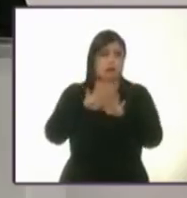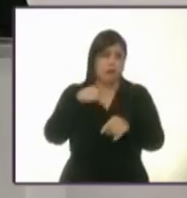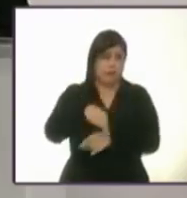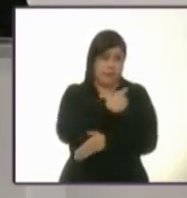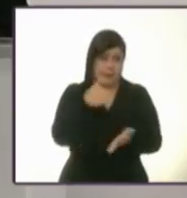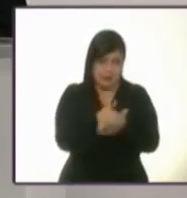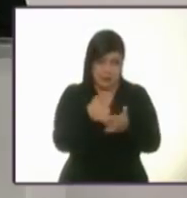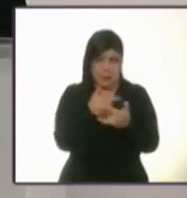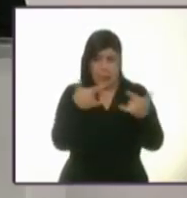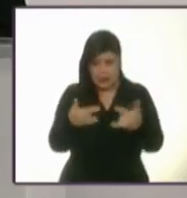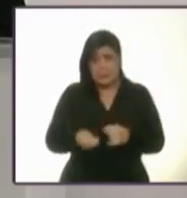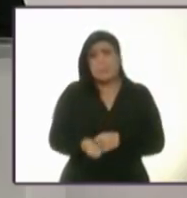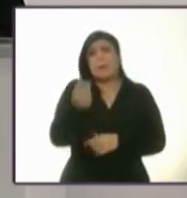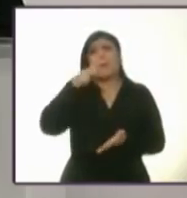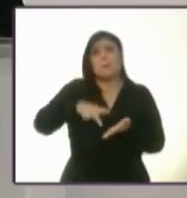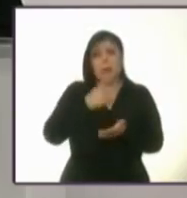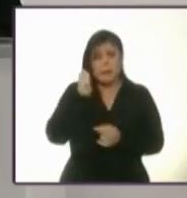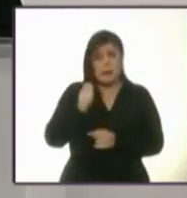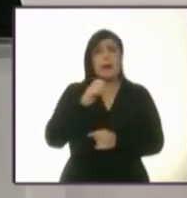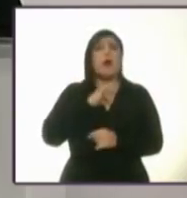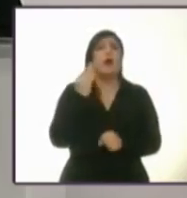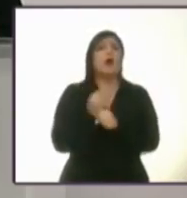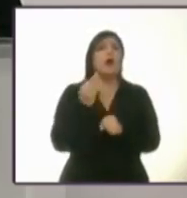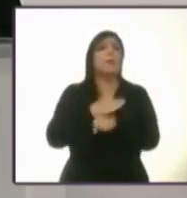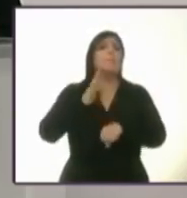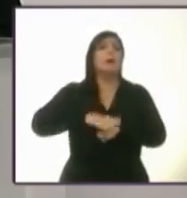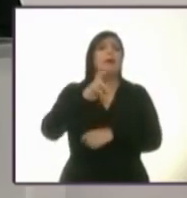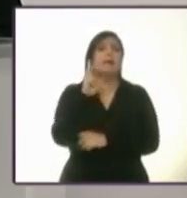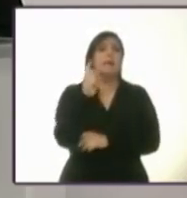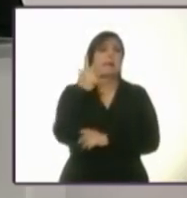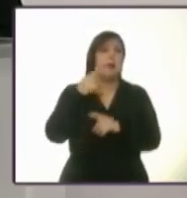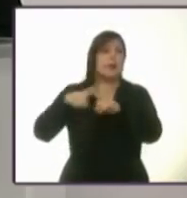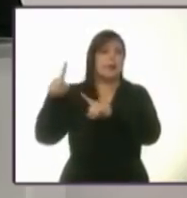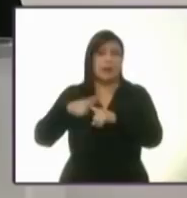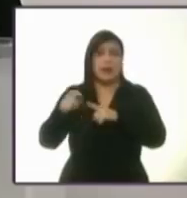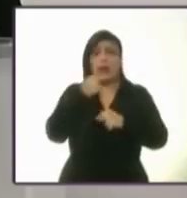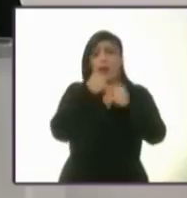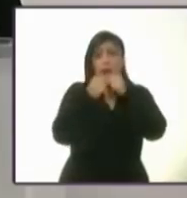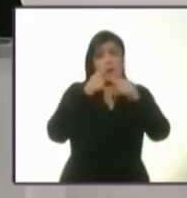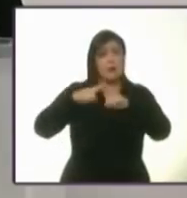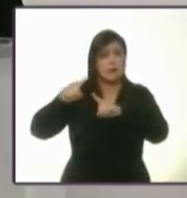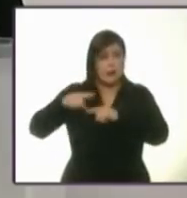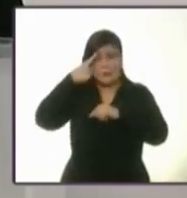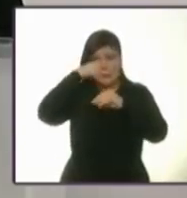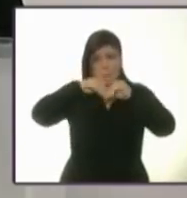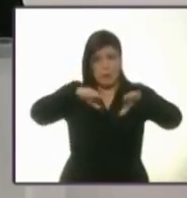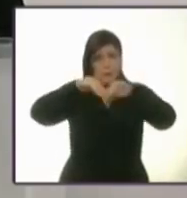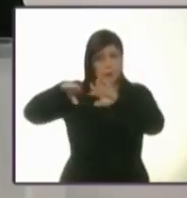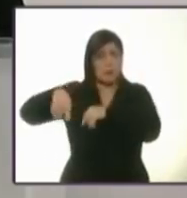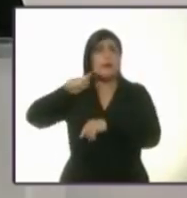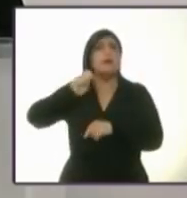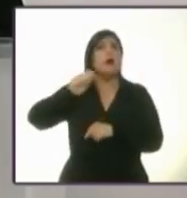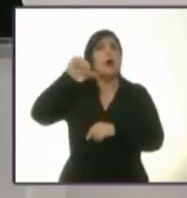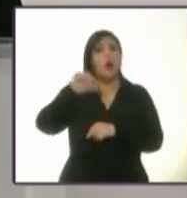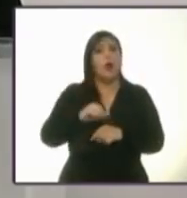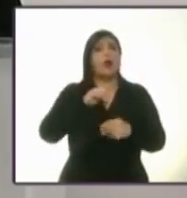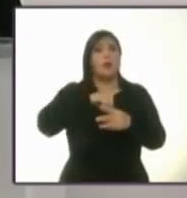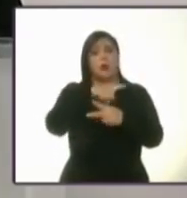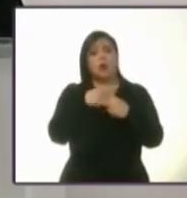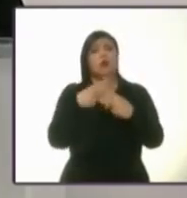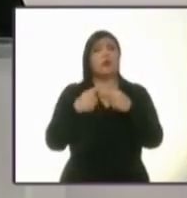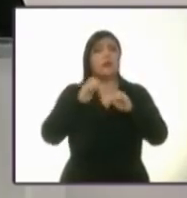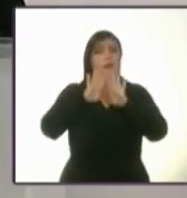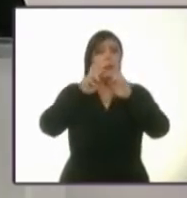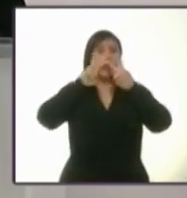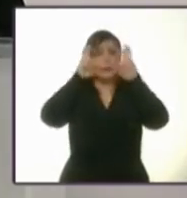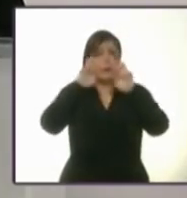Incluso el día de hoy tenemos más de treinta y cinco medios cubriéndolo. Y en esta ocasión, los temas que se van a abordar son